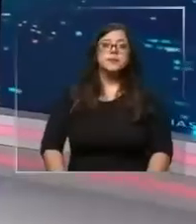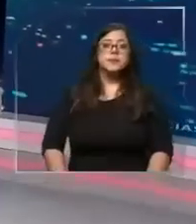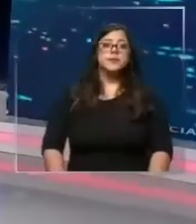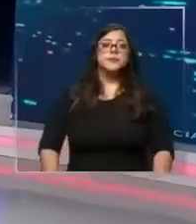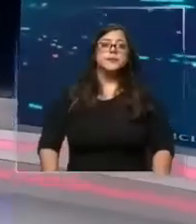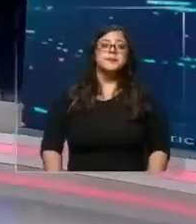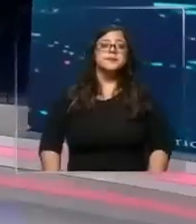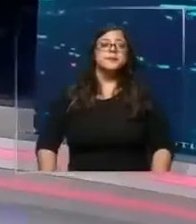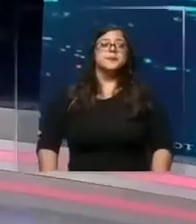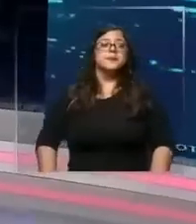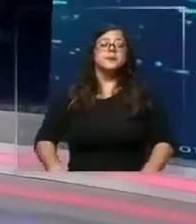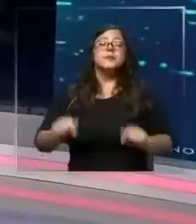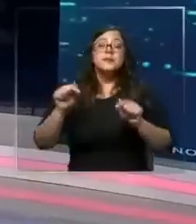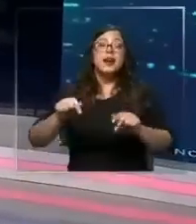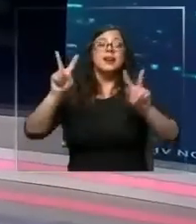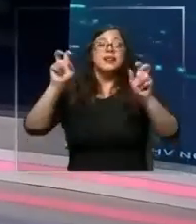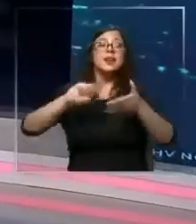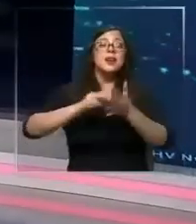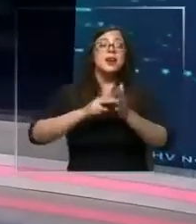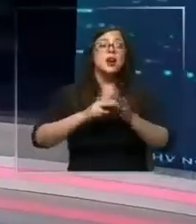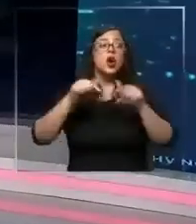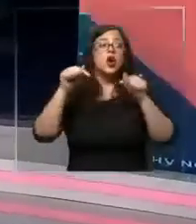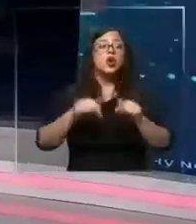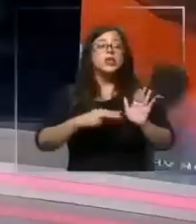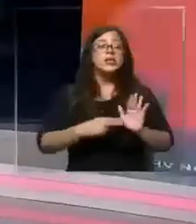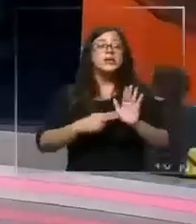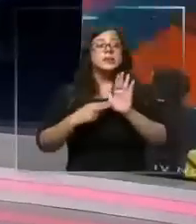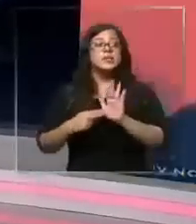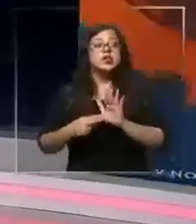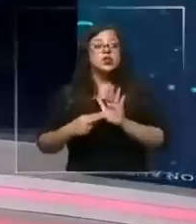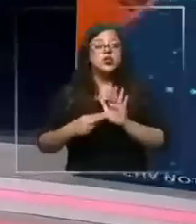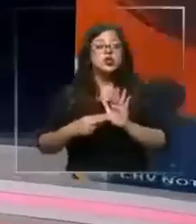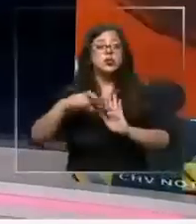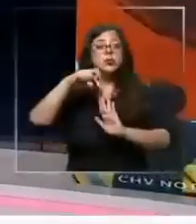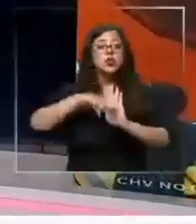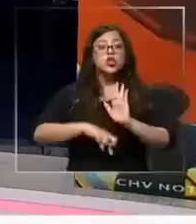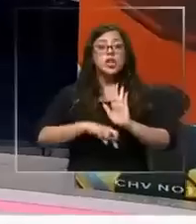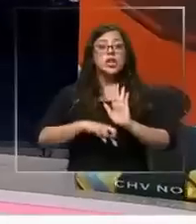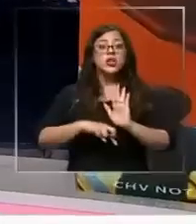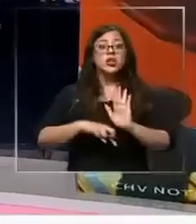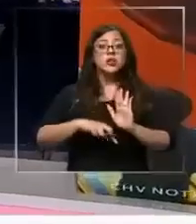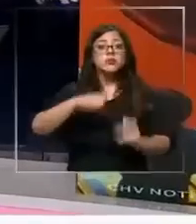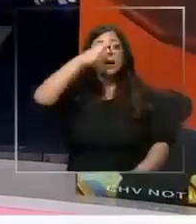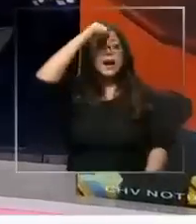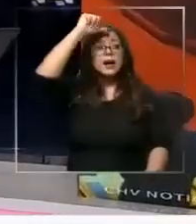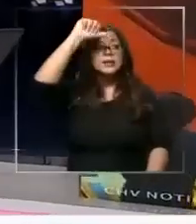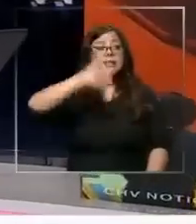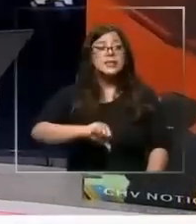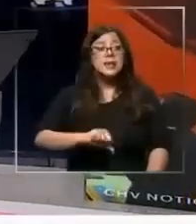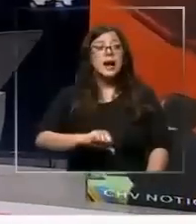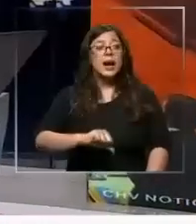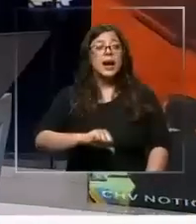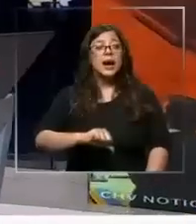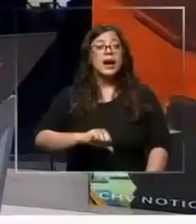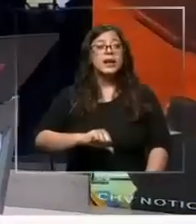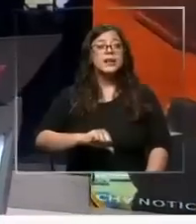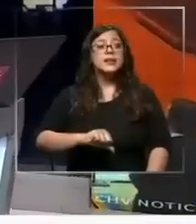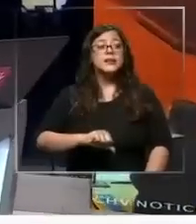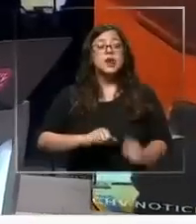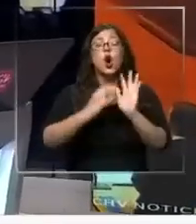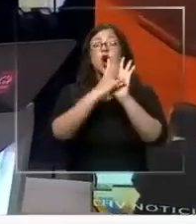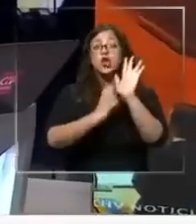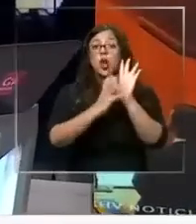En medio de la problemica, finalmente hoy se presentó el proyecto que busca sancionar, con parte de su dieta